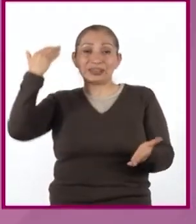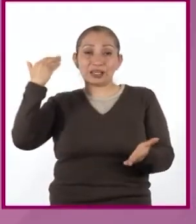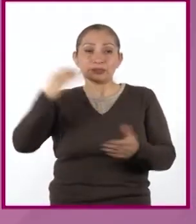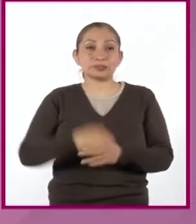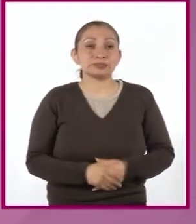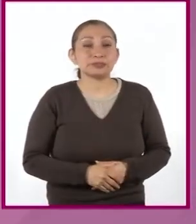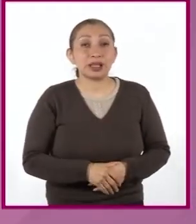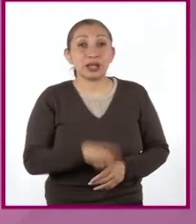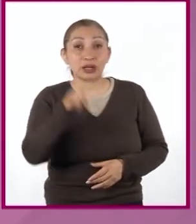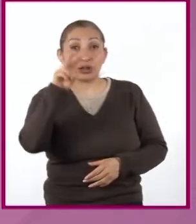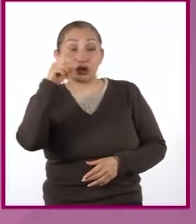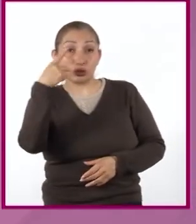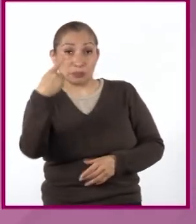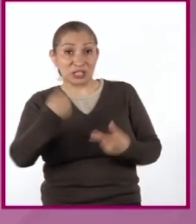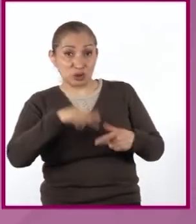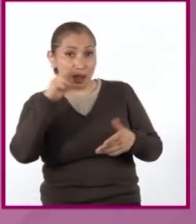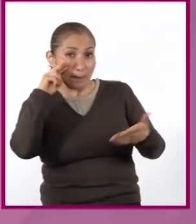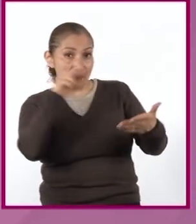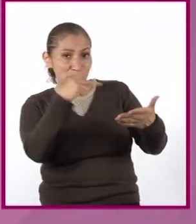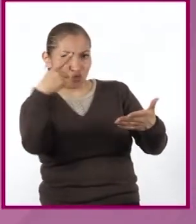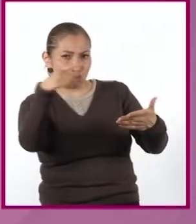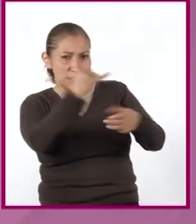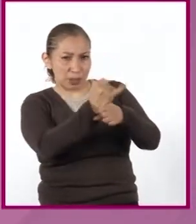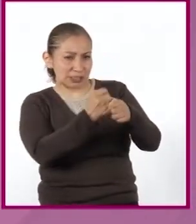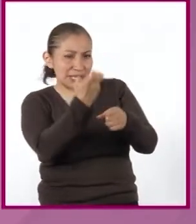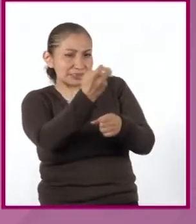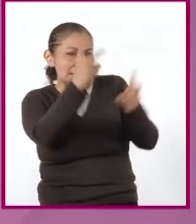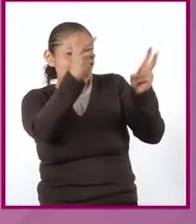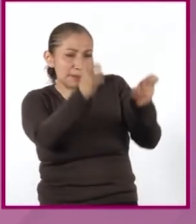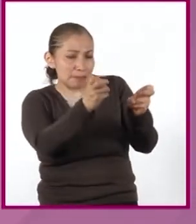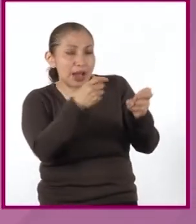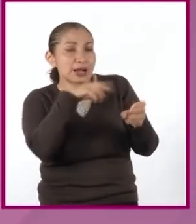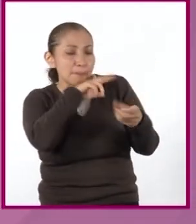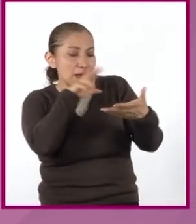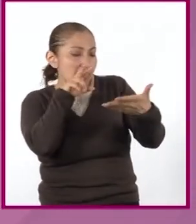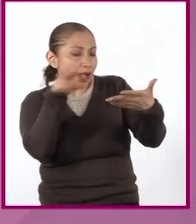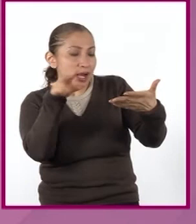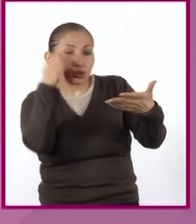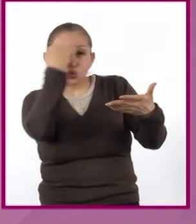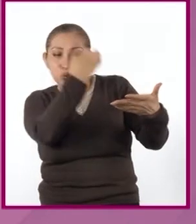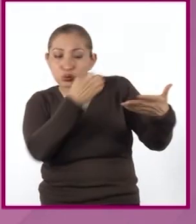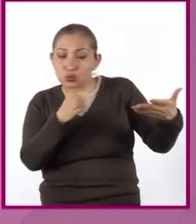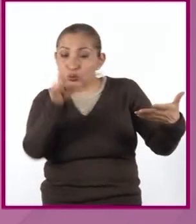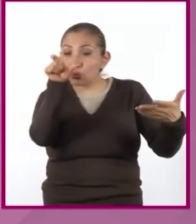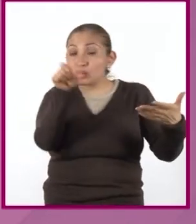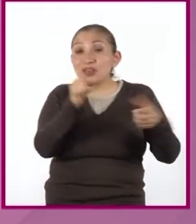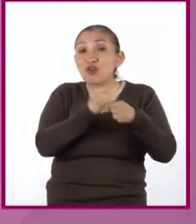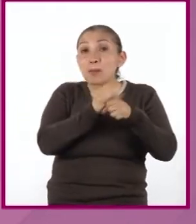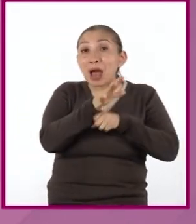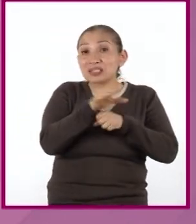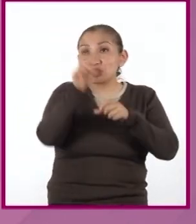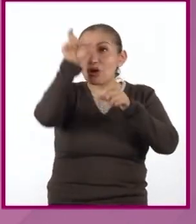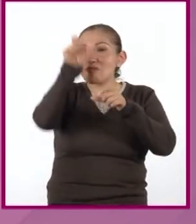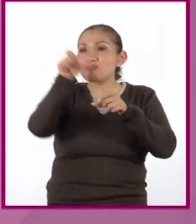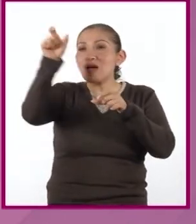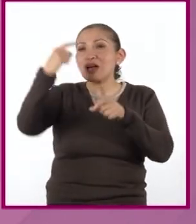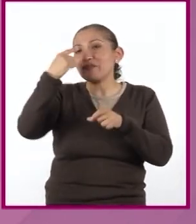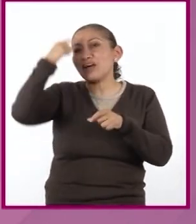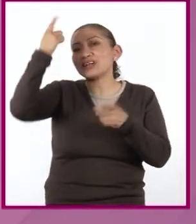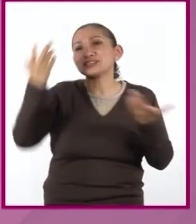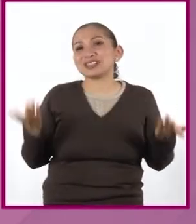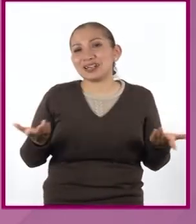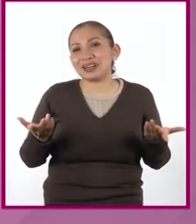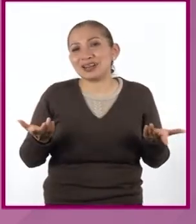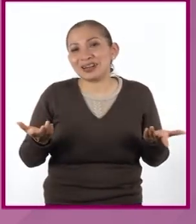Quienes lean su investigación, podrán observar rápidamente su análisis de los datos recopilados. Los